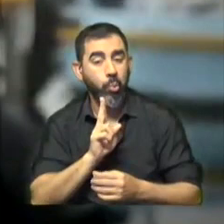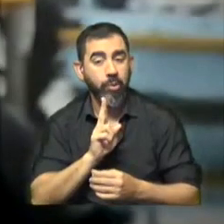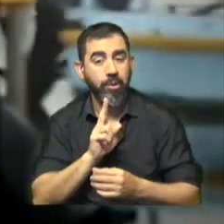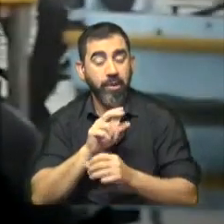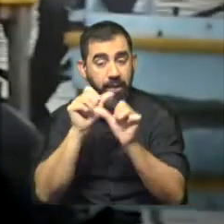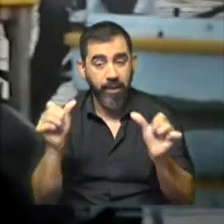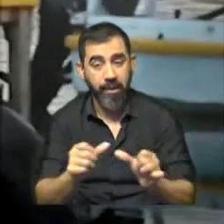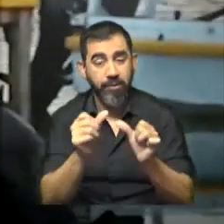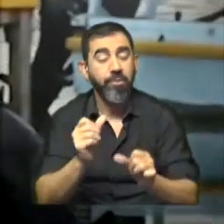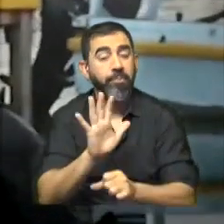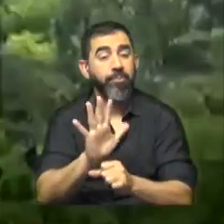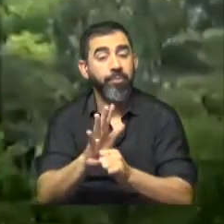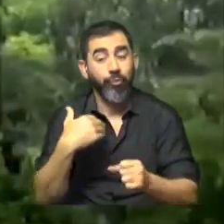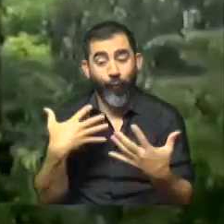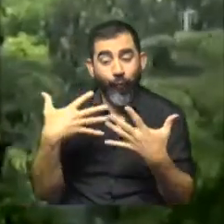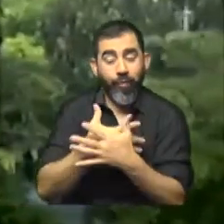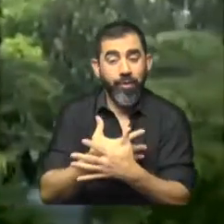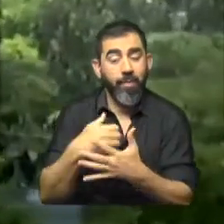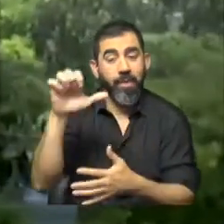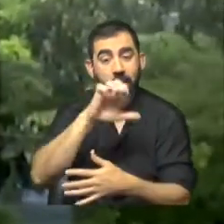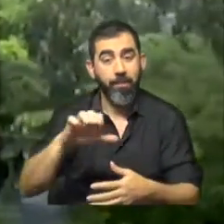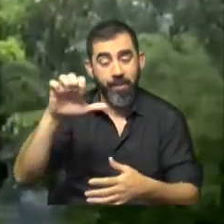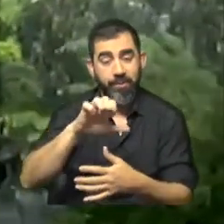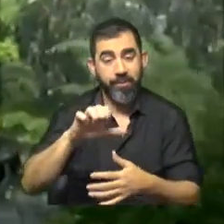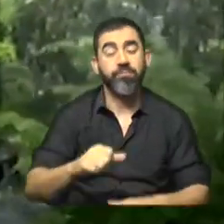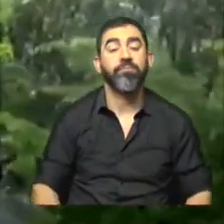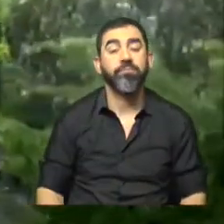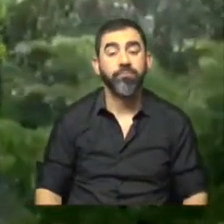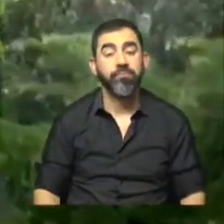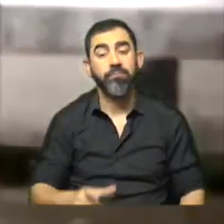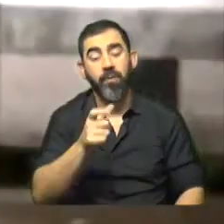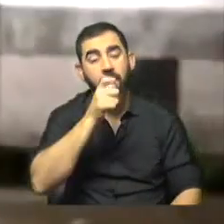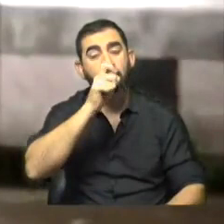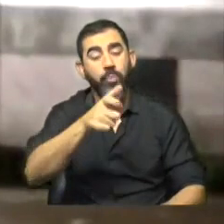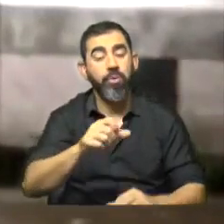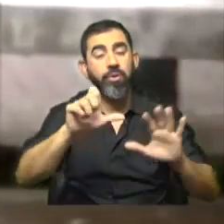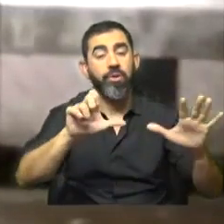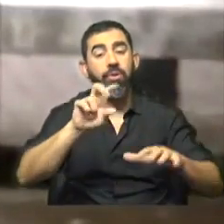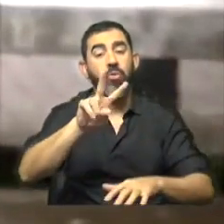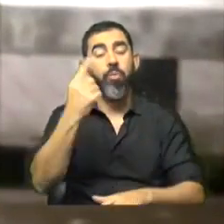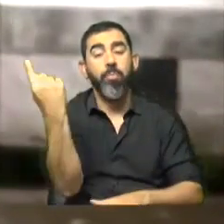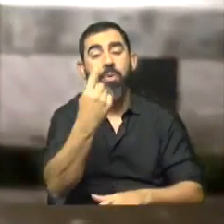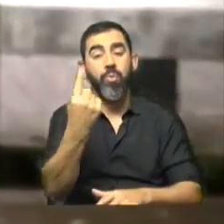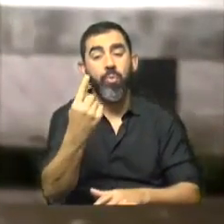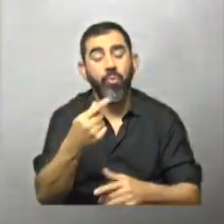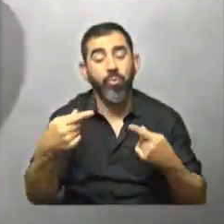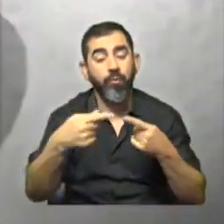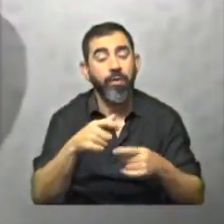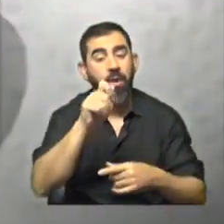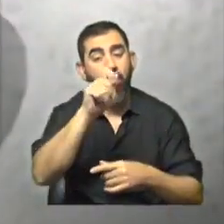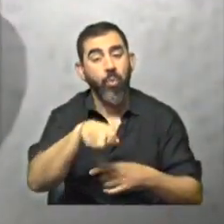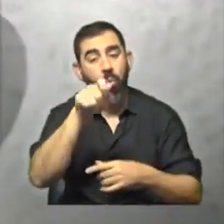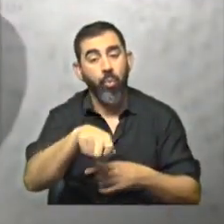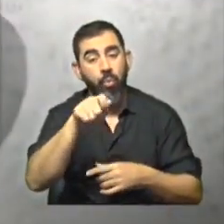incurrió fueron en calidad de víctima de la empresa brasileña. Mejía hizo su alegato de 62 minutos ante la jueza que dirige el mega